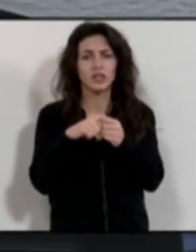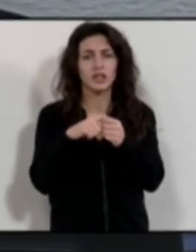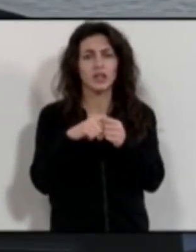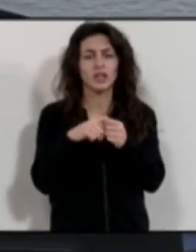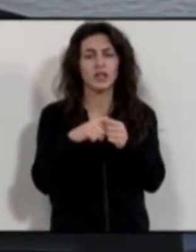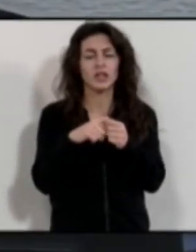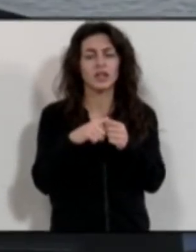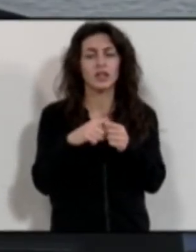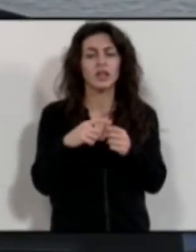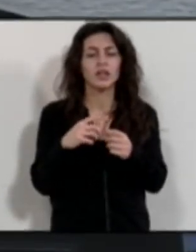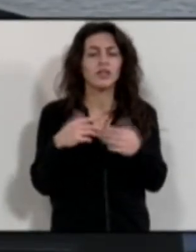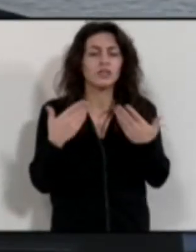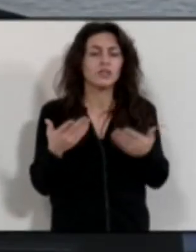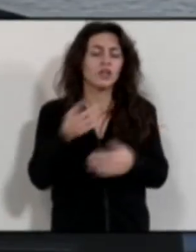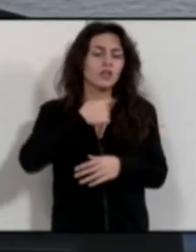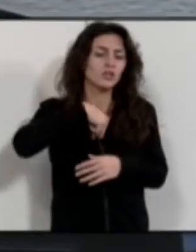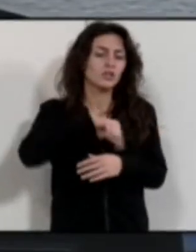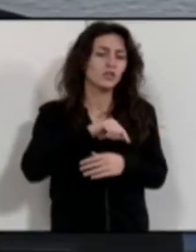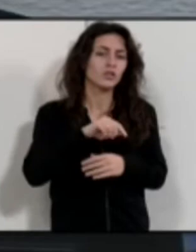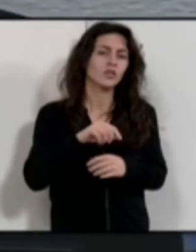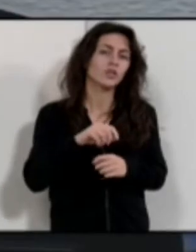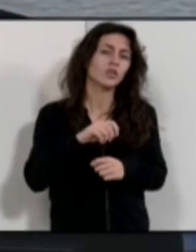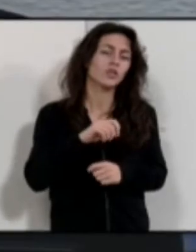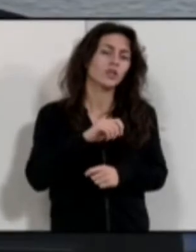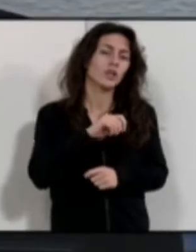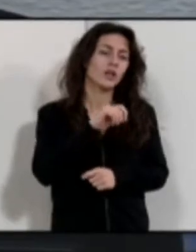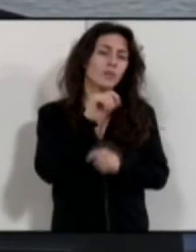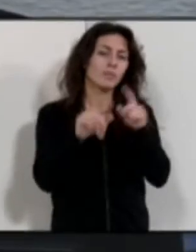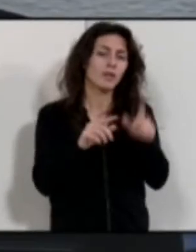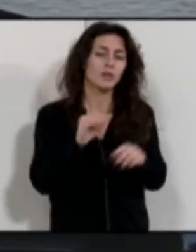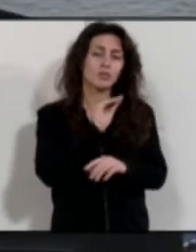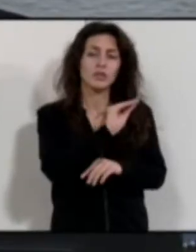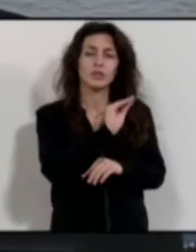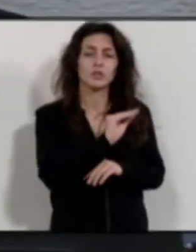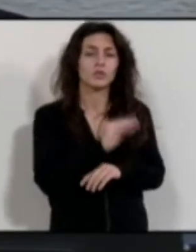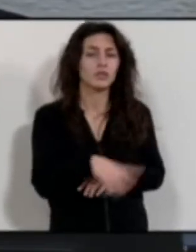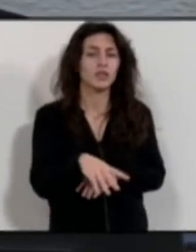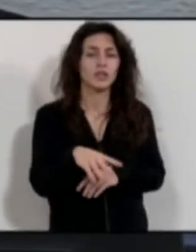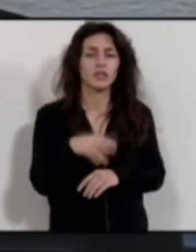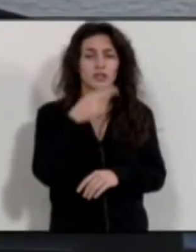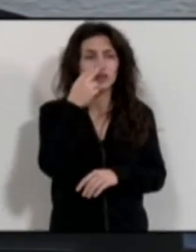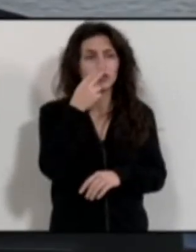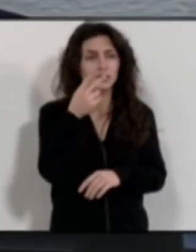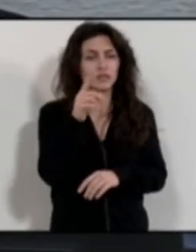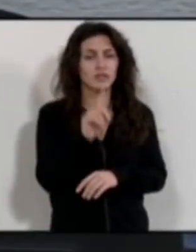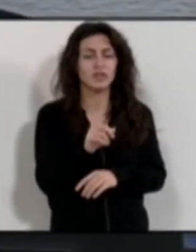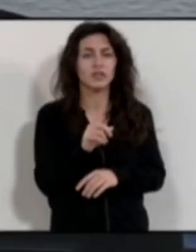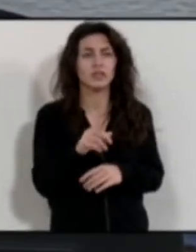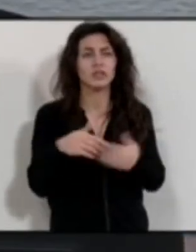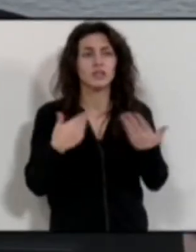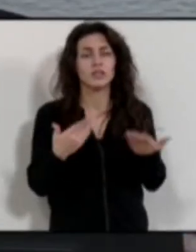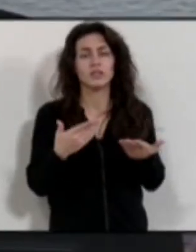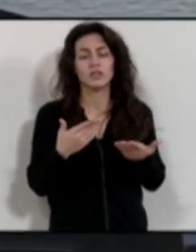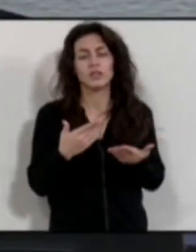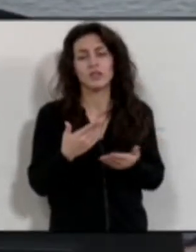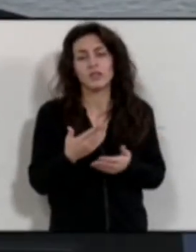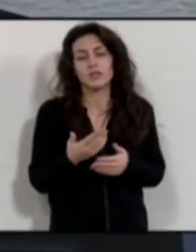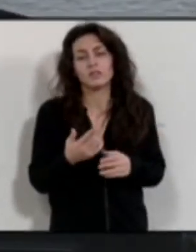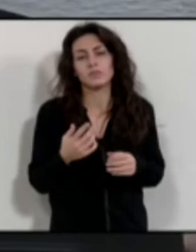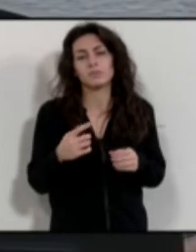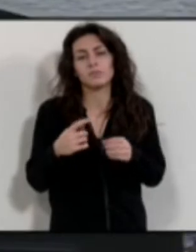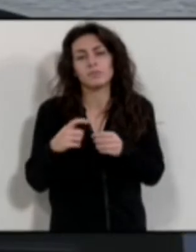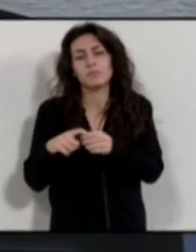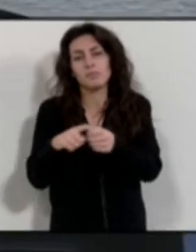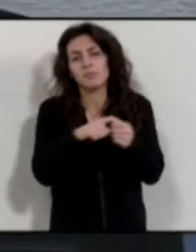interesan las suyas y como una muestra de solidaridad a los vecinos y vecinas de esa falta de respeto que el Grupo Popular tiene ante ellos.